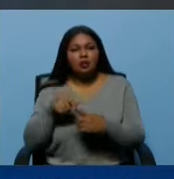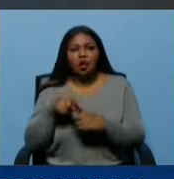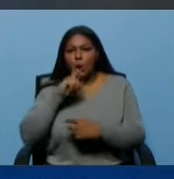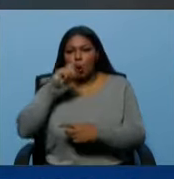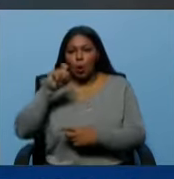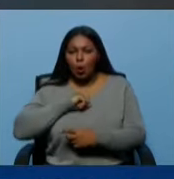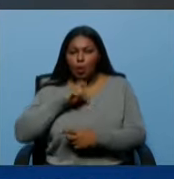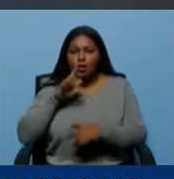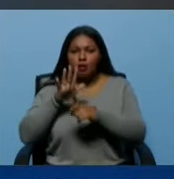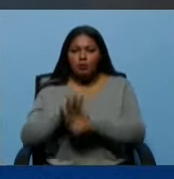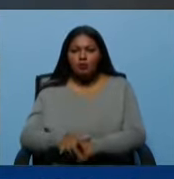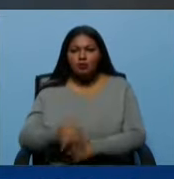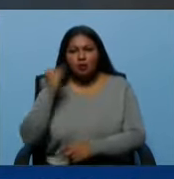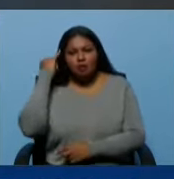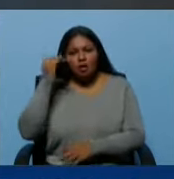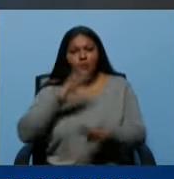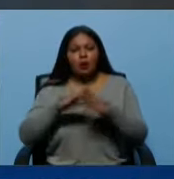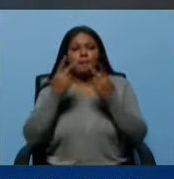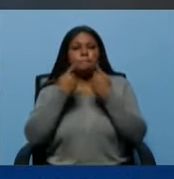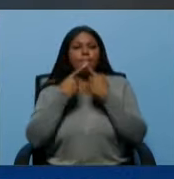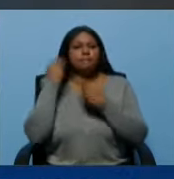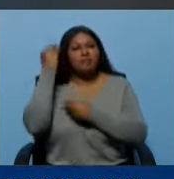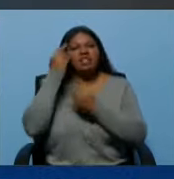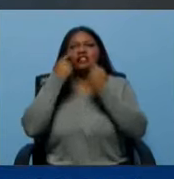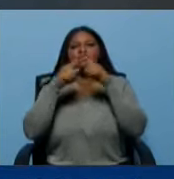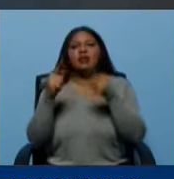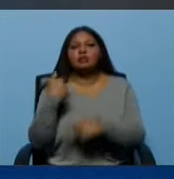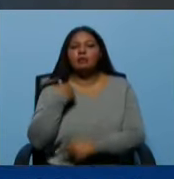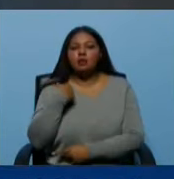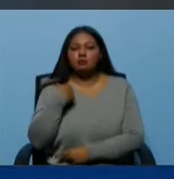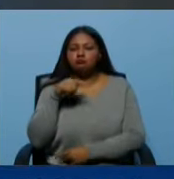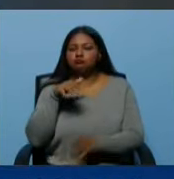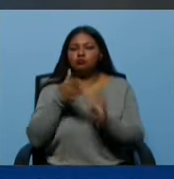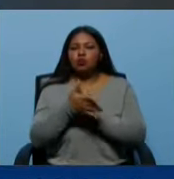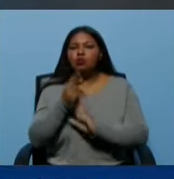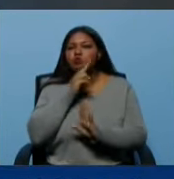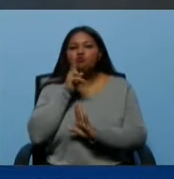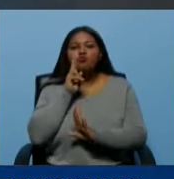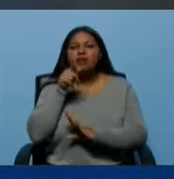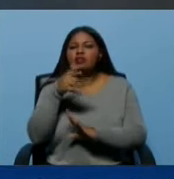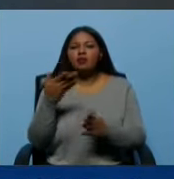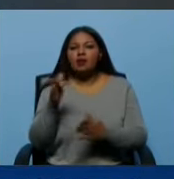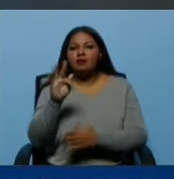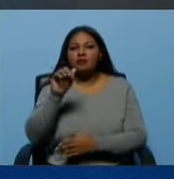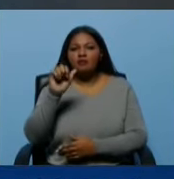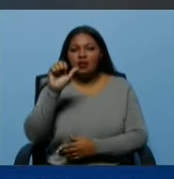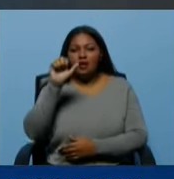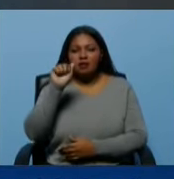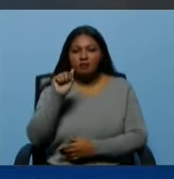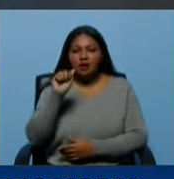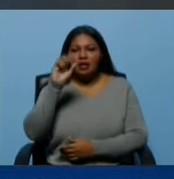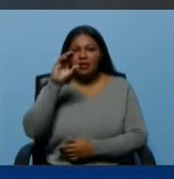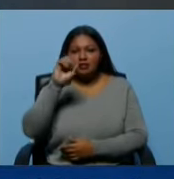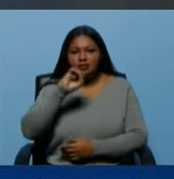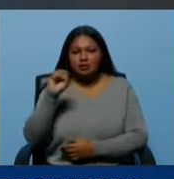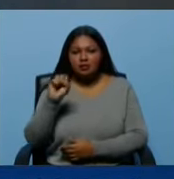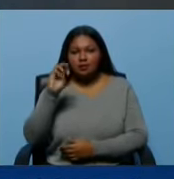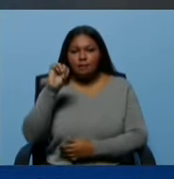y discriminación ideológica porque piensas distinto a mí. Eso es fascismo. Y yo lo decía ayer en mi intervención en la Asamblea Nacional,